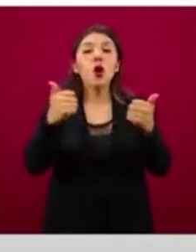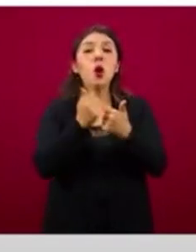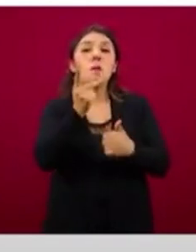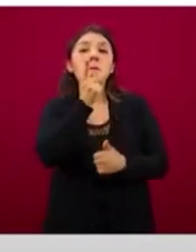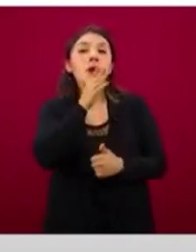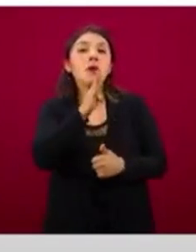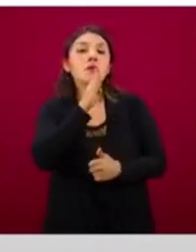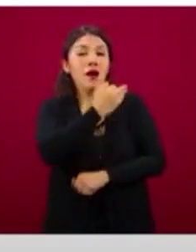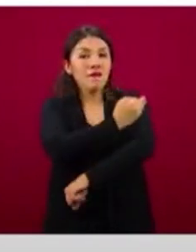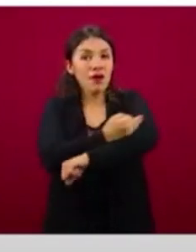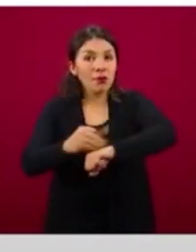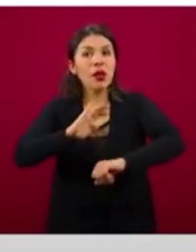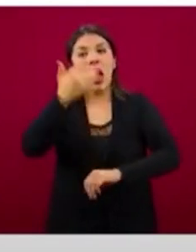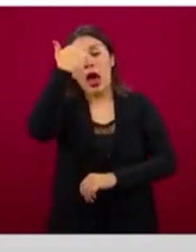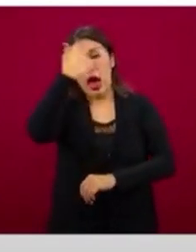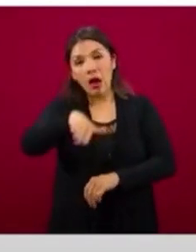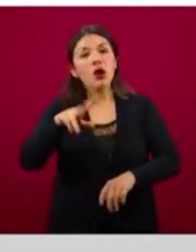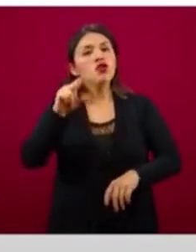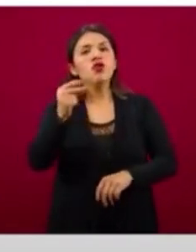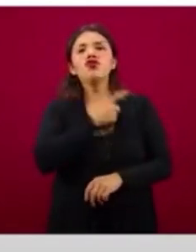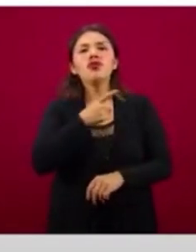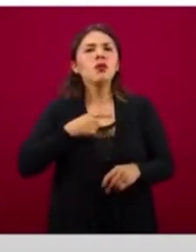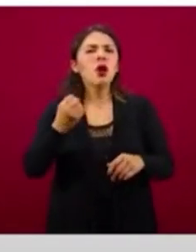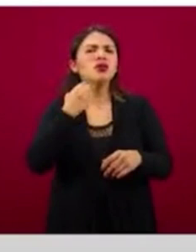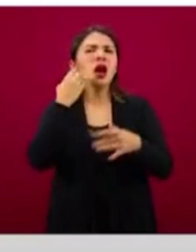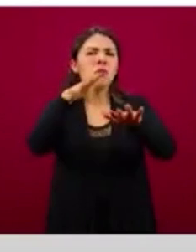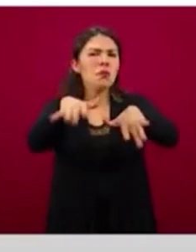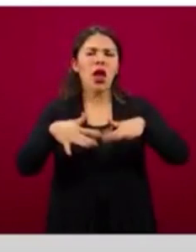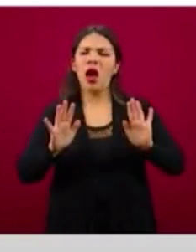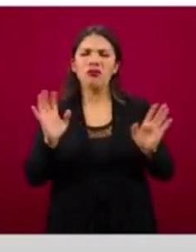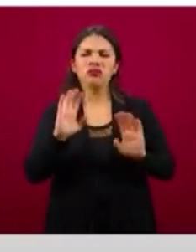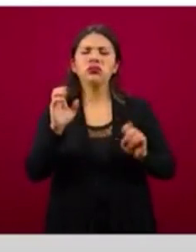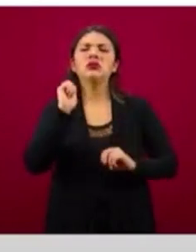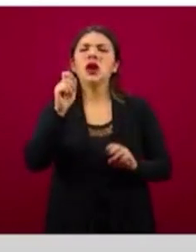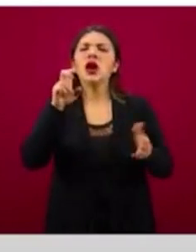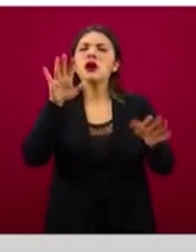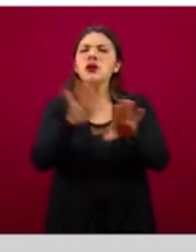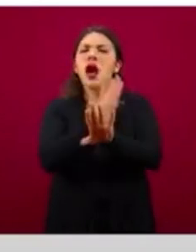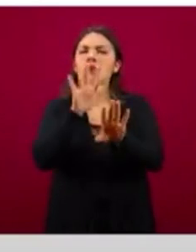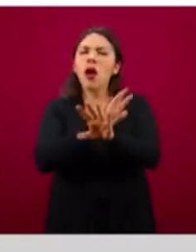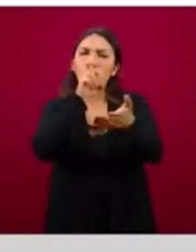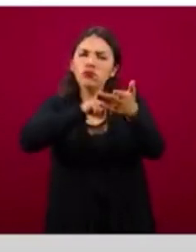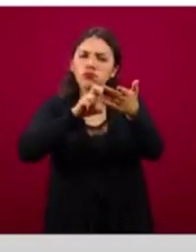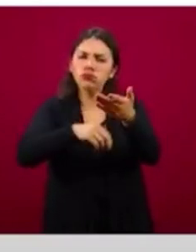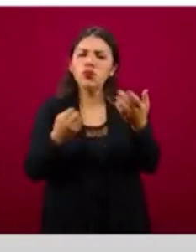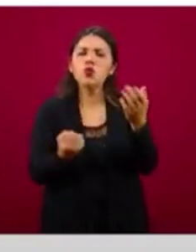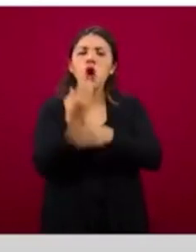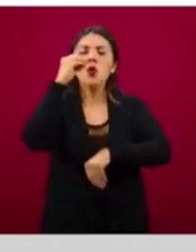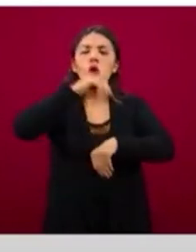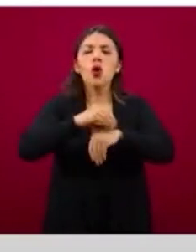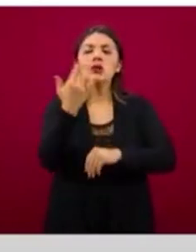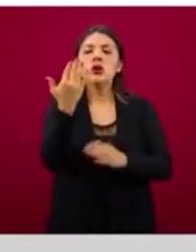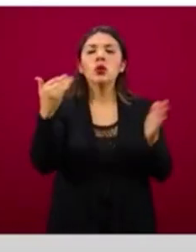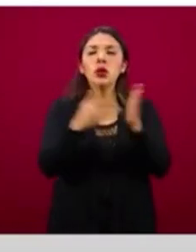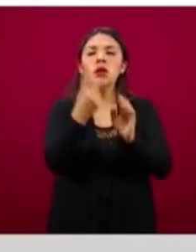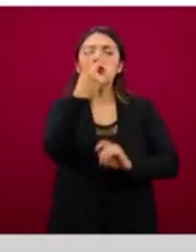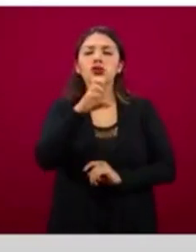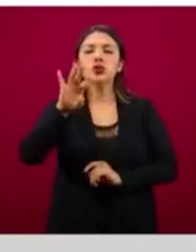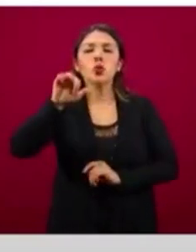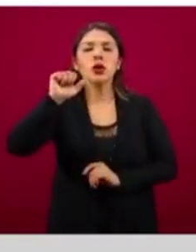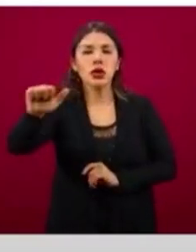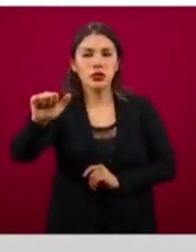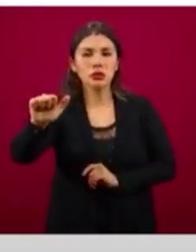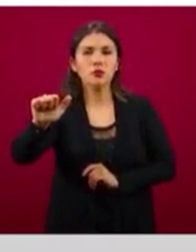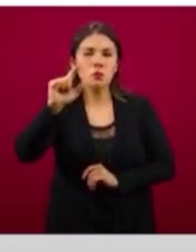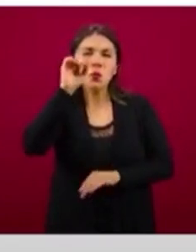familia, sin que se tuvieran que hacer asambleas, se actualizó ya esta cifra a 50 mil 246, unos